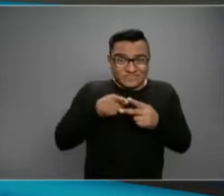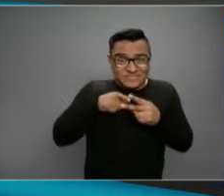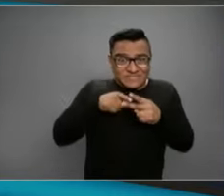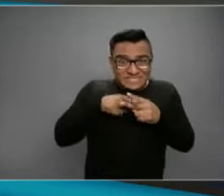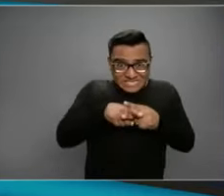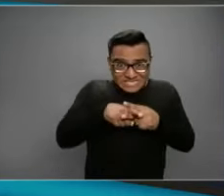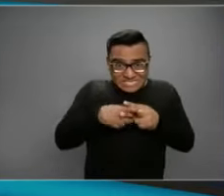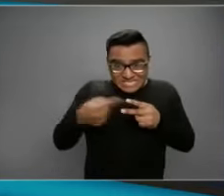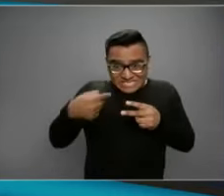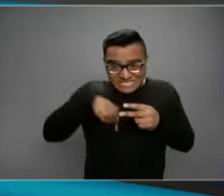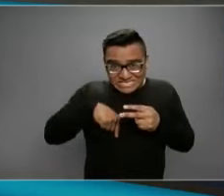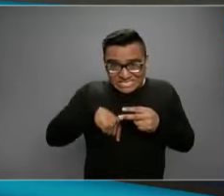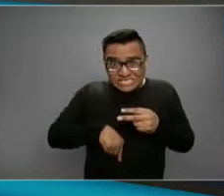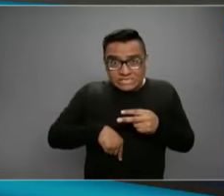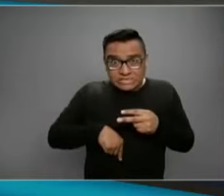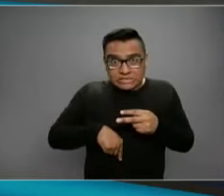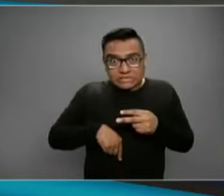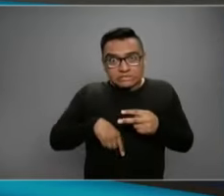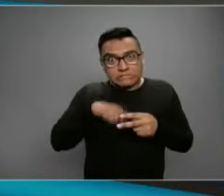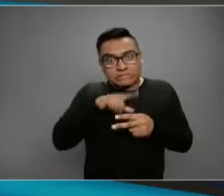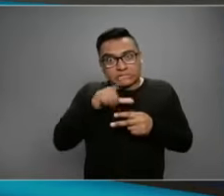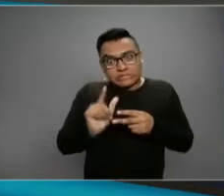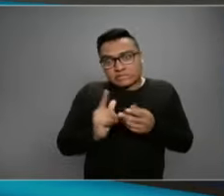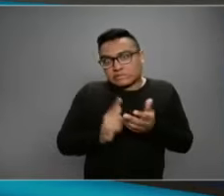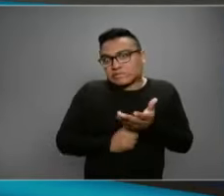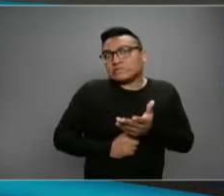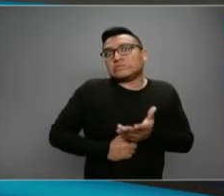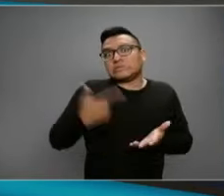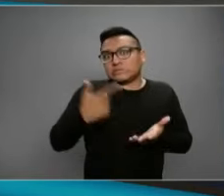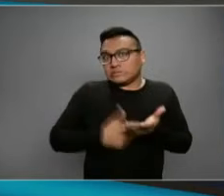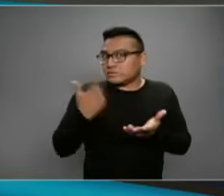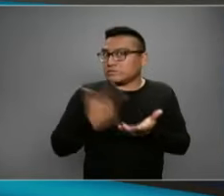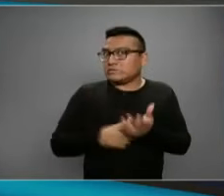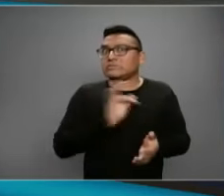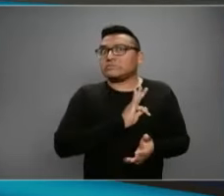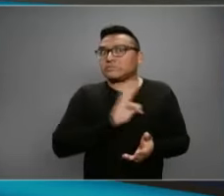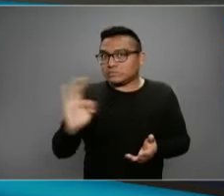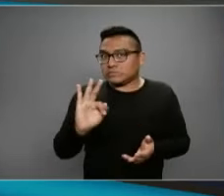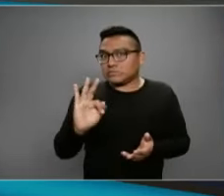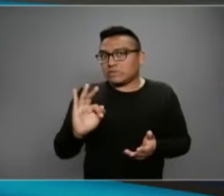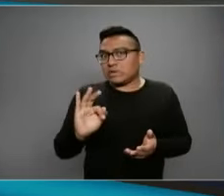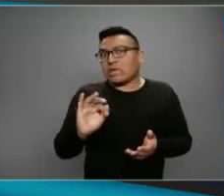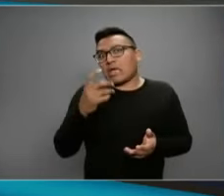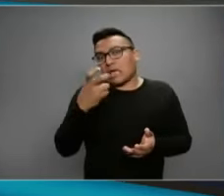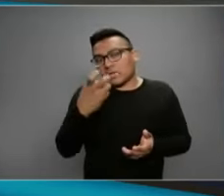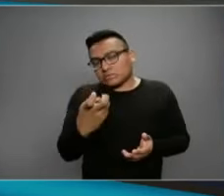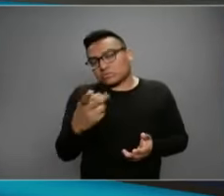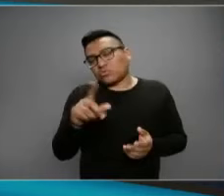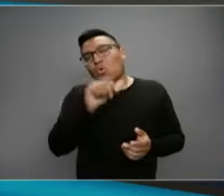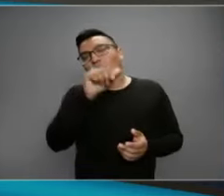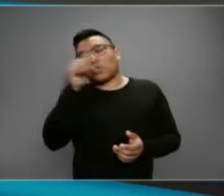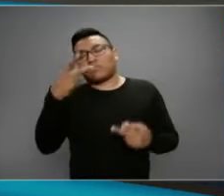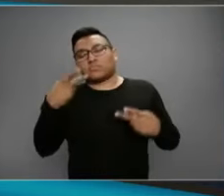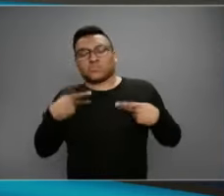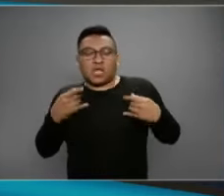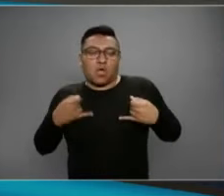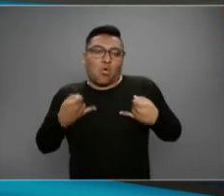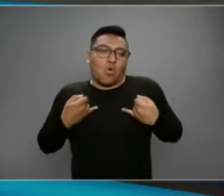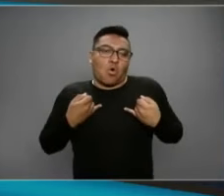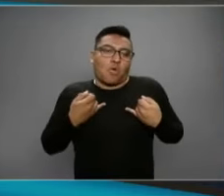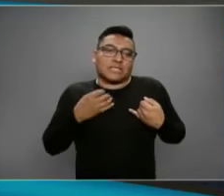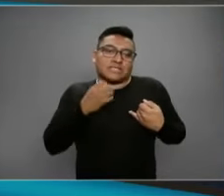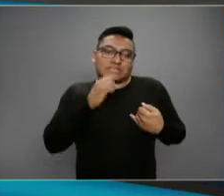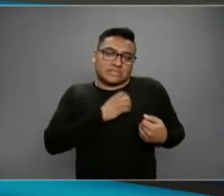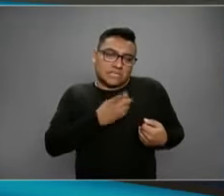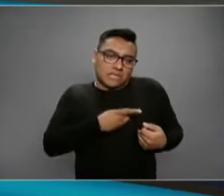es inequívoco que se puede complicar mucho más fácil que una persona sana y joven como tú, por ejemplo. Bien,